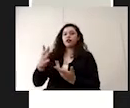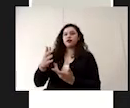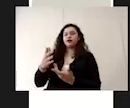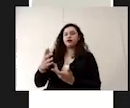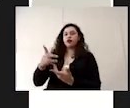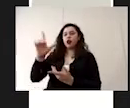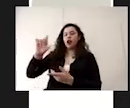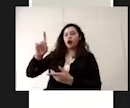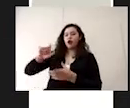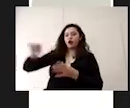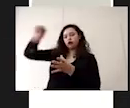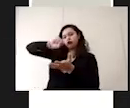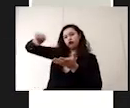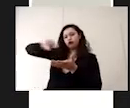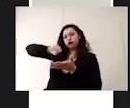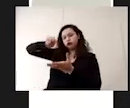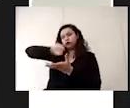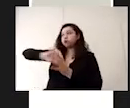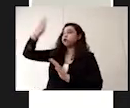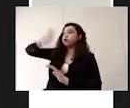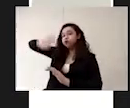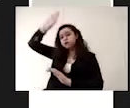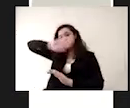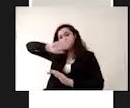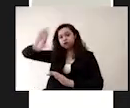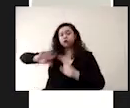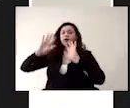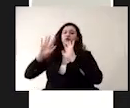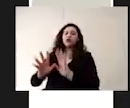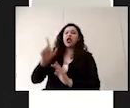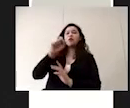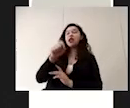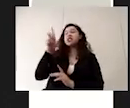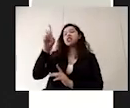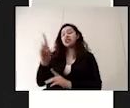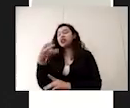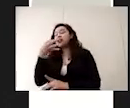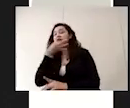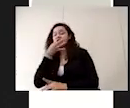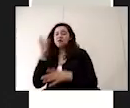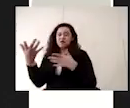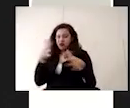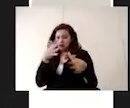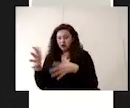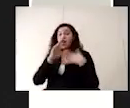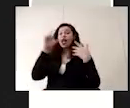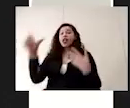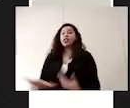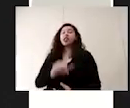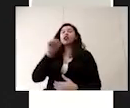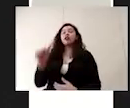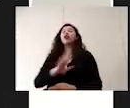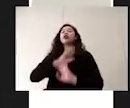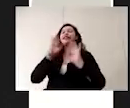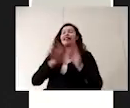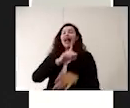la superficie interna del tinaco. La vamos a dejar ahí de 20 a 30 minutos y posteriormente vamos a enjuagar